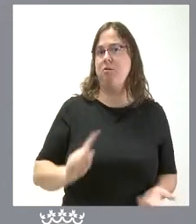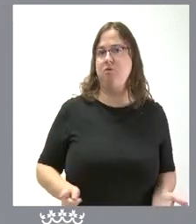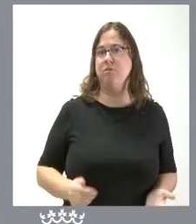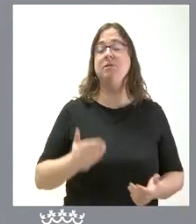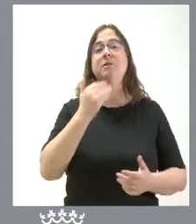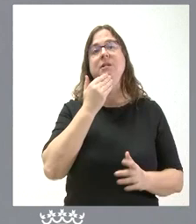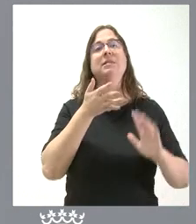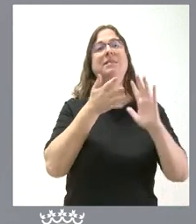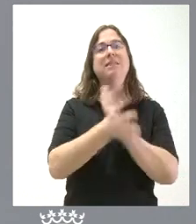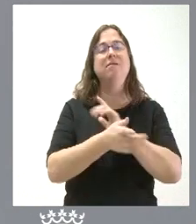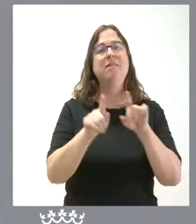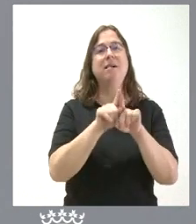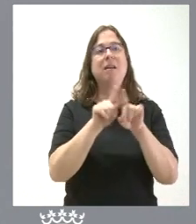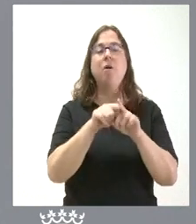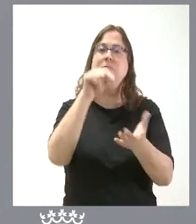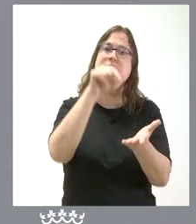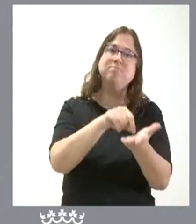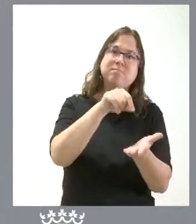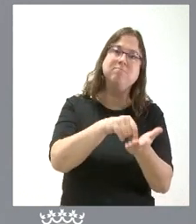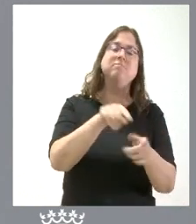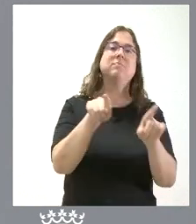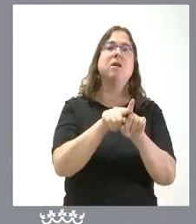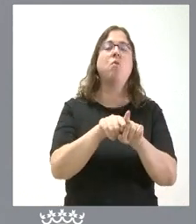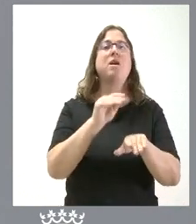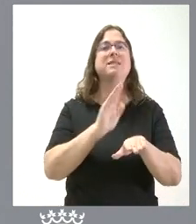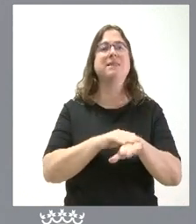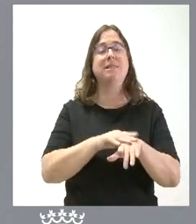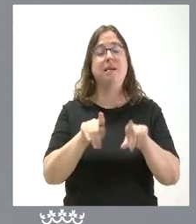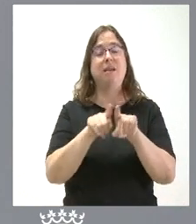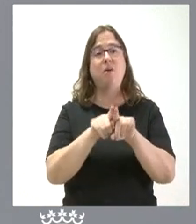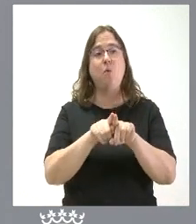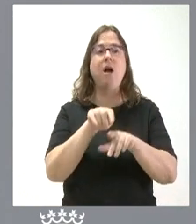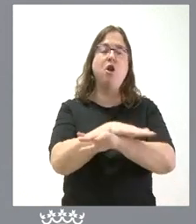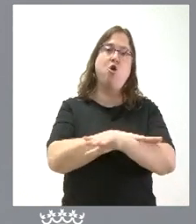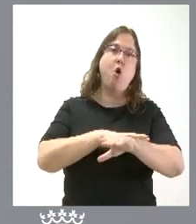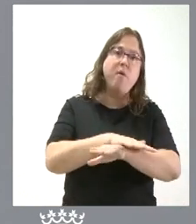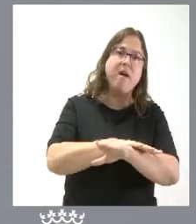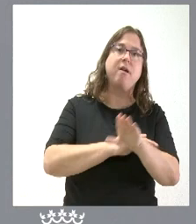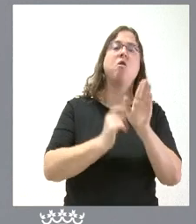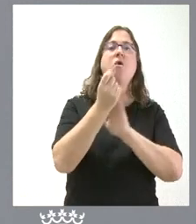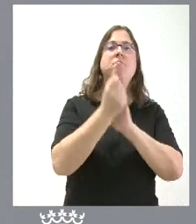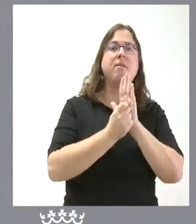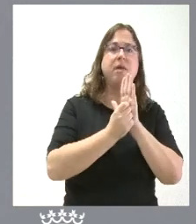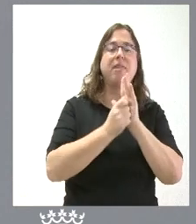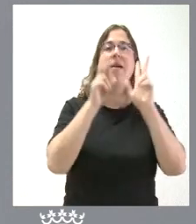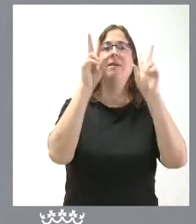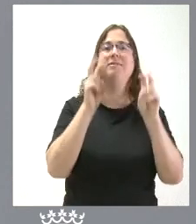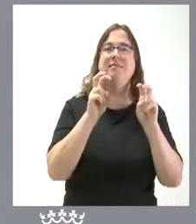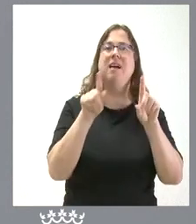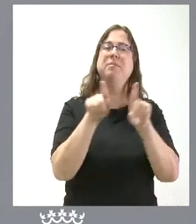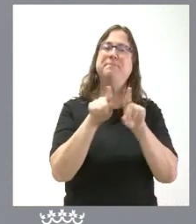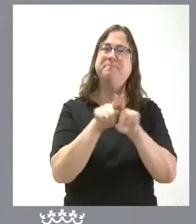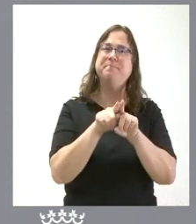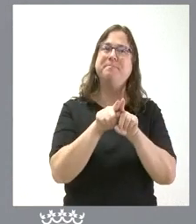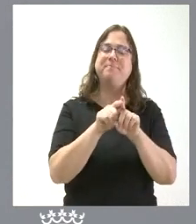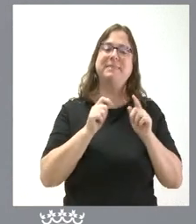de la exigencia que seguimos ejerciendo respecto del gobierno para que se tomen medidas para que se resuelvan cuestiones para que se establezcan